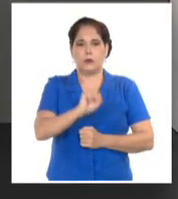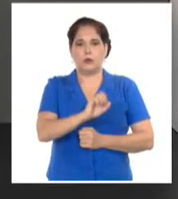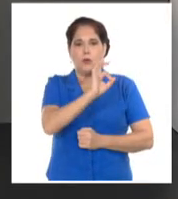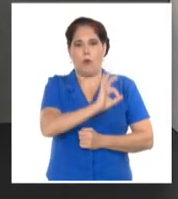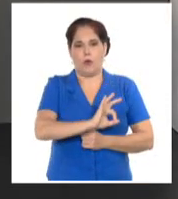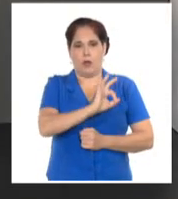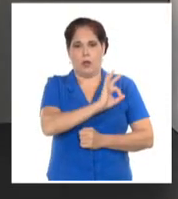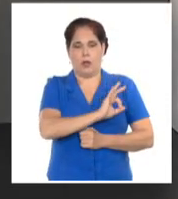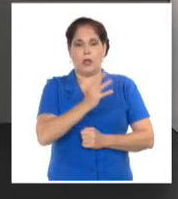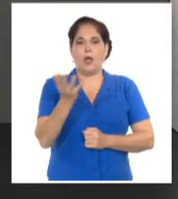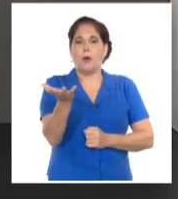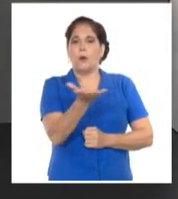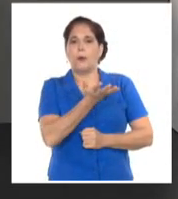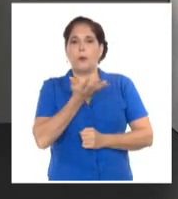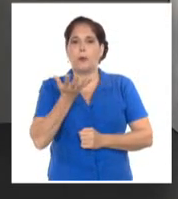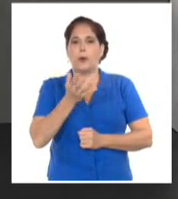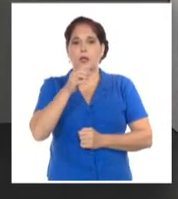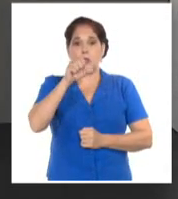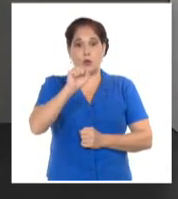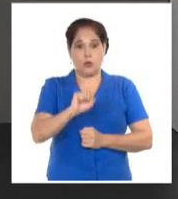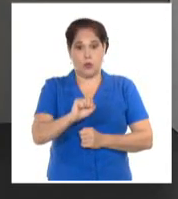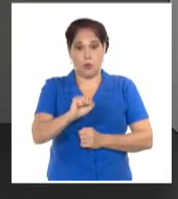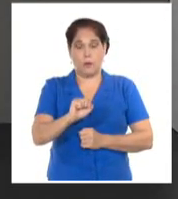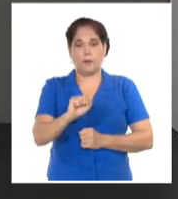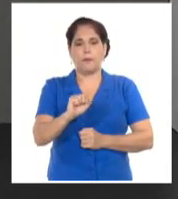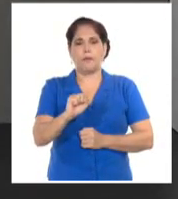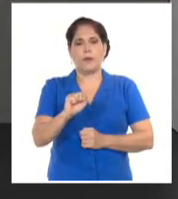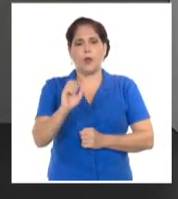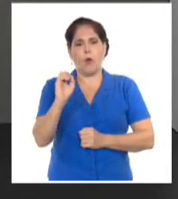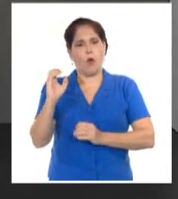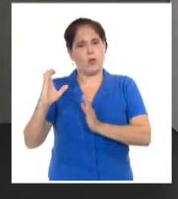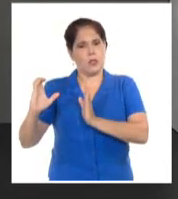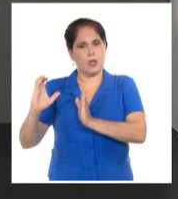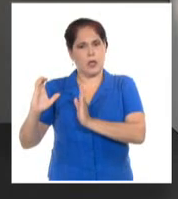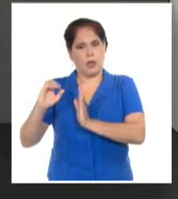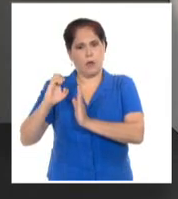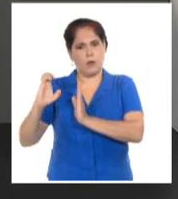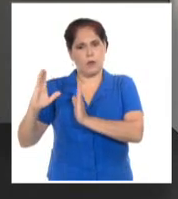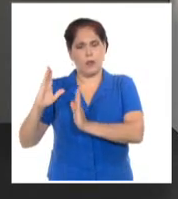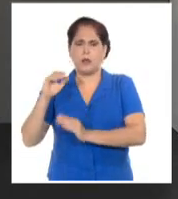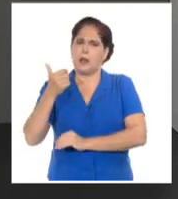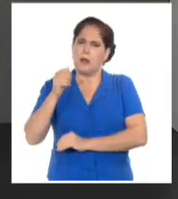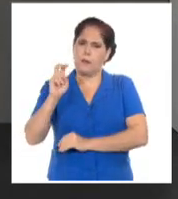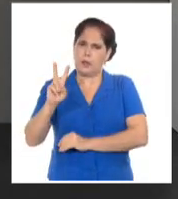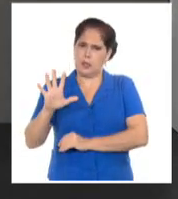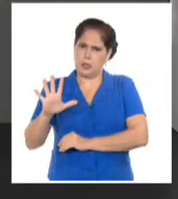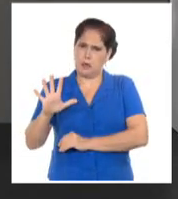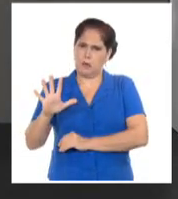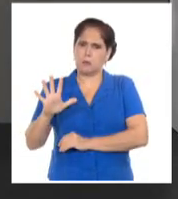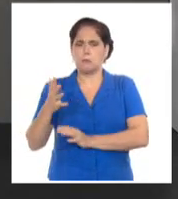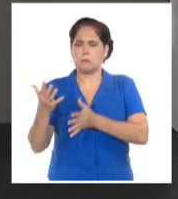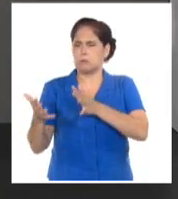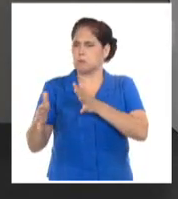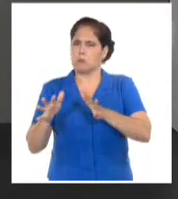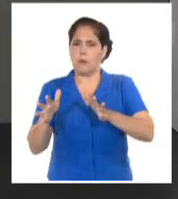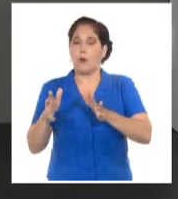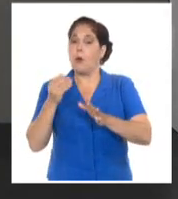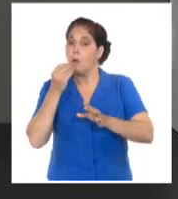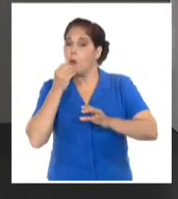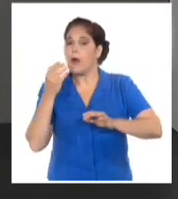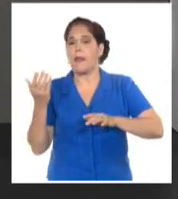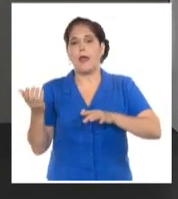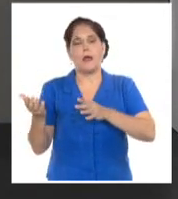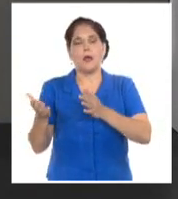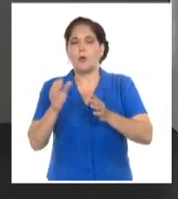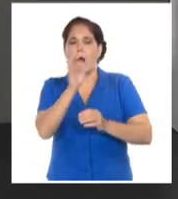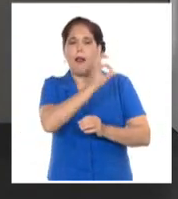Los vientos entre el sudeste y el sur en el occidente y centro con velocidades entre 10 y 25 kilómetros por hora serán variables débiles en el